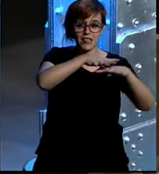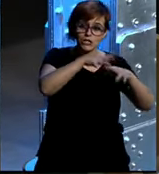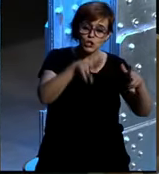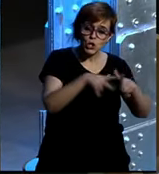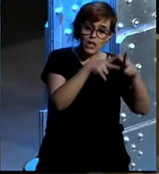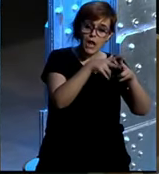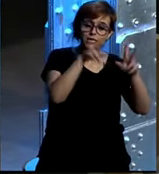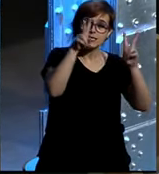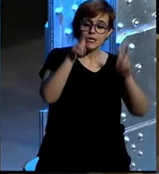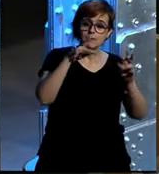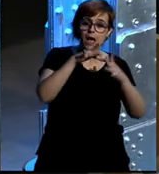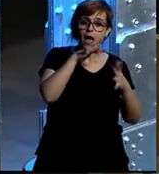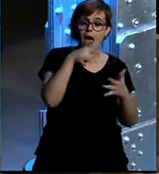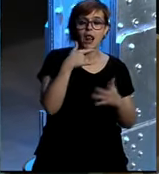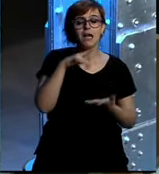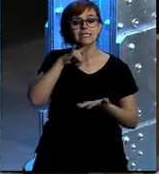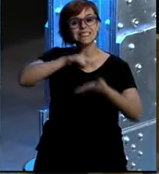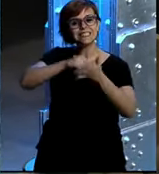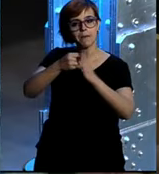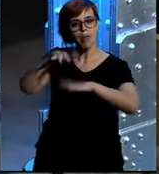en los cambios de sistema de gobierno